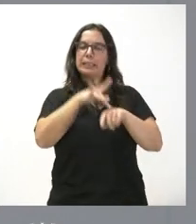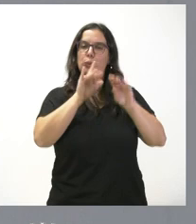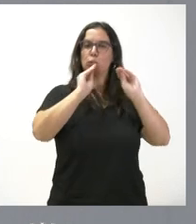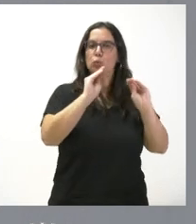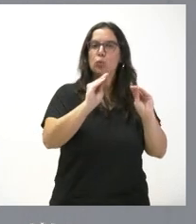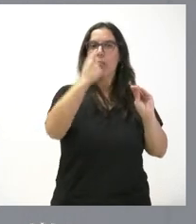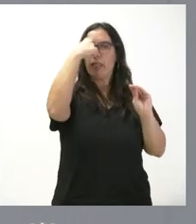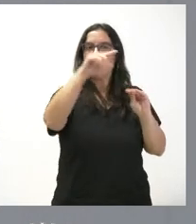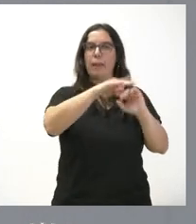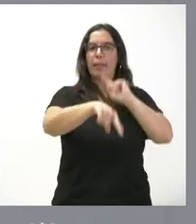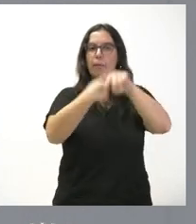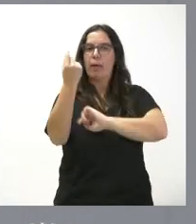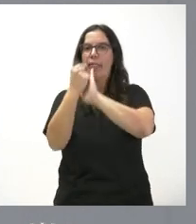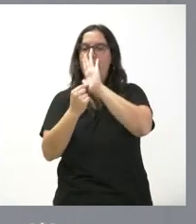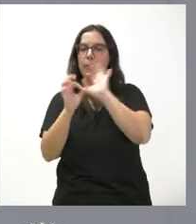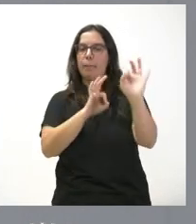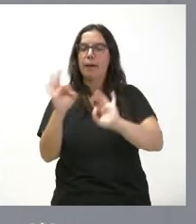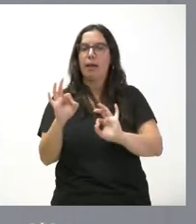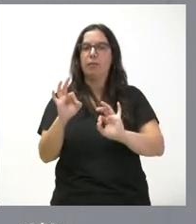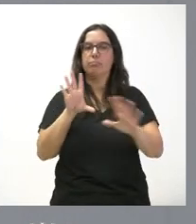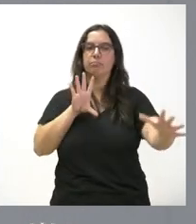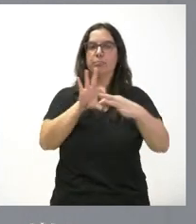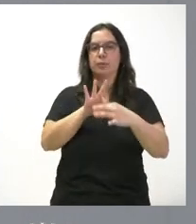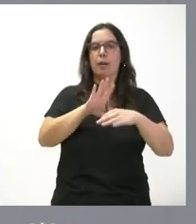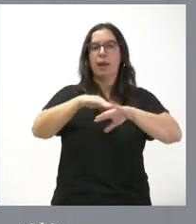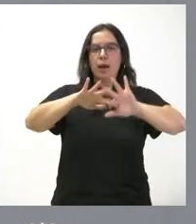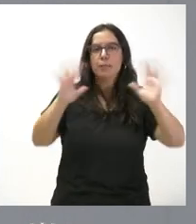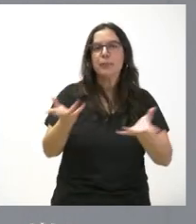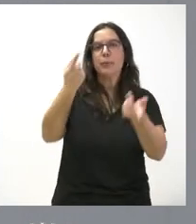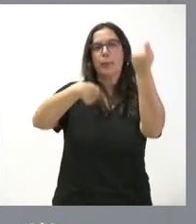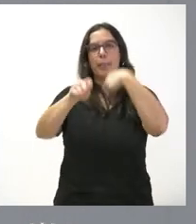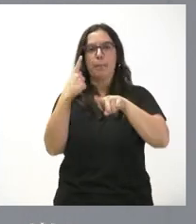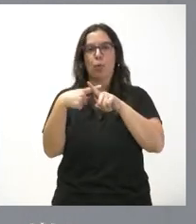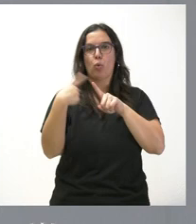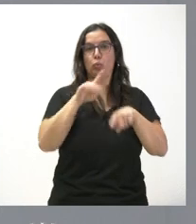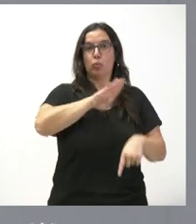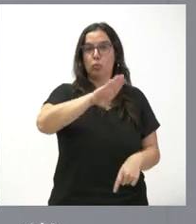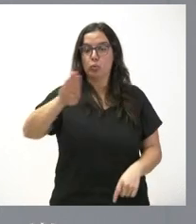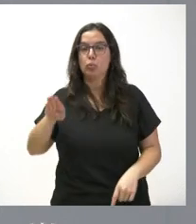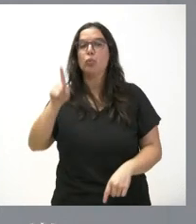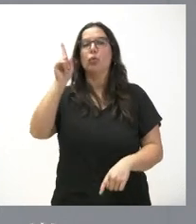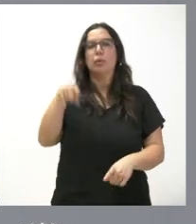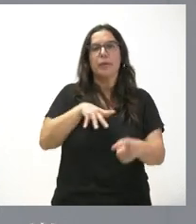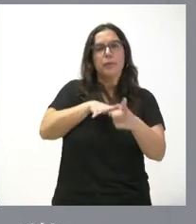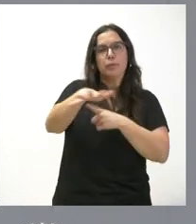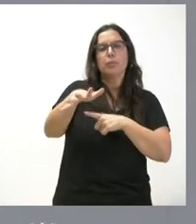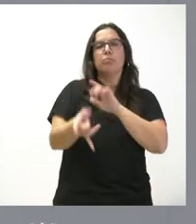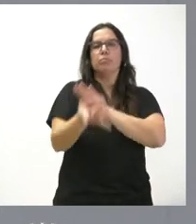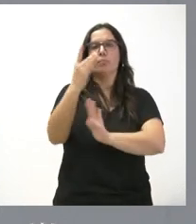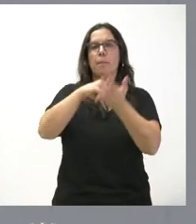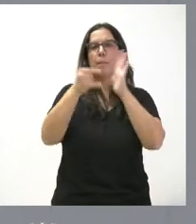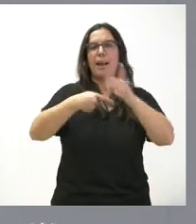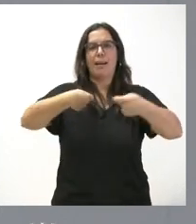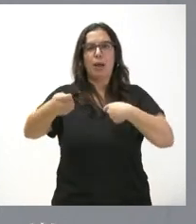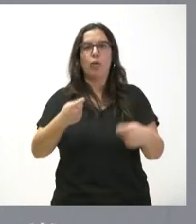el fin de diseñar acciones a medida que le ayuden en la promoción y comercialización de sus productos, contribuir a desarrollar e implantar un plan de negocio de